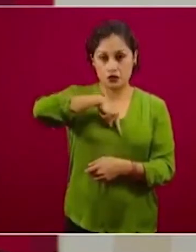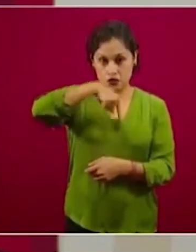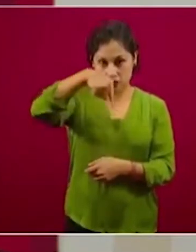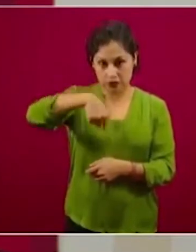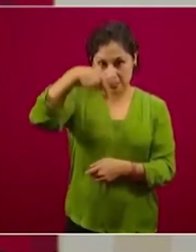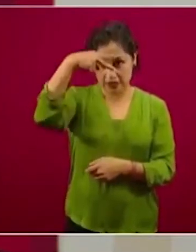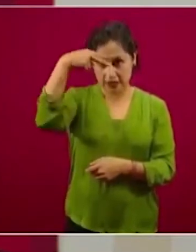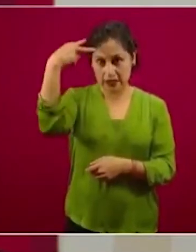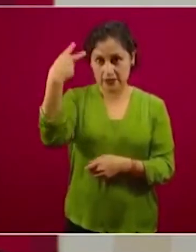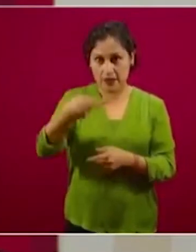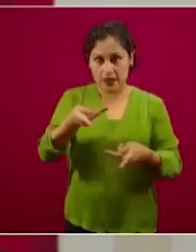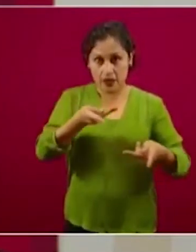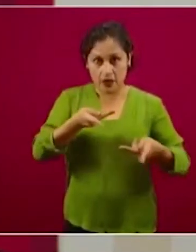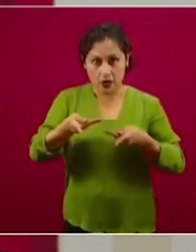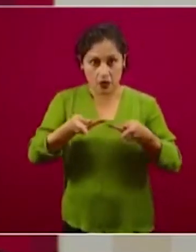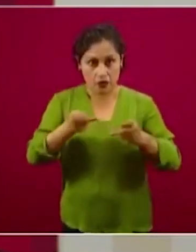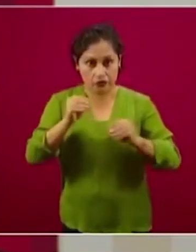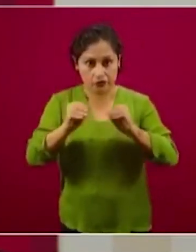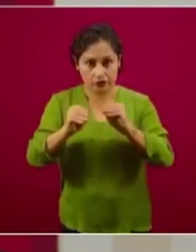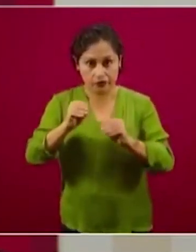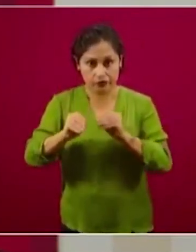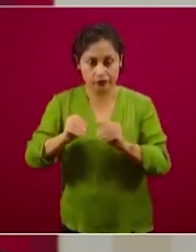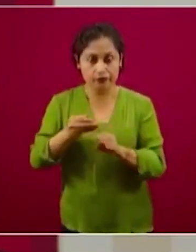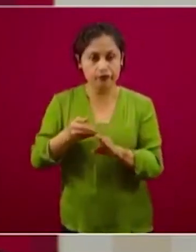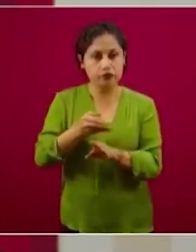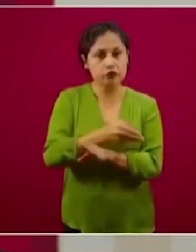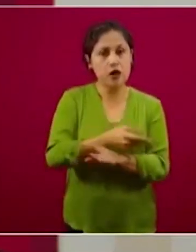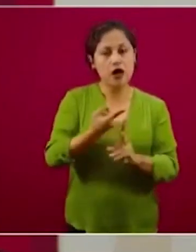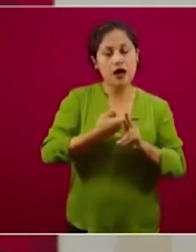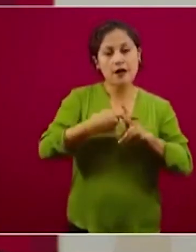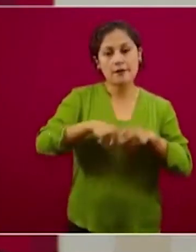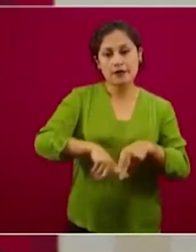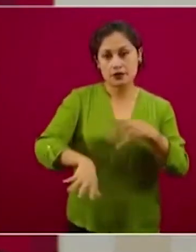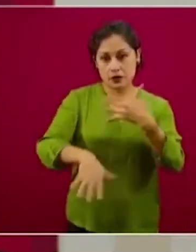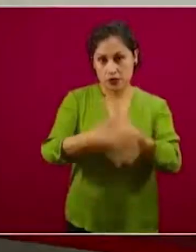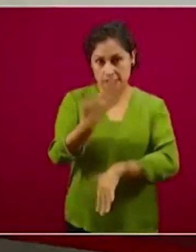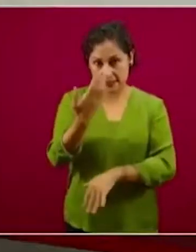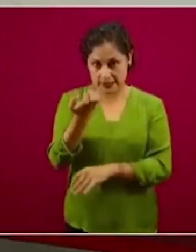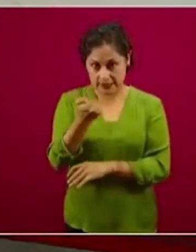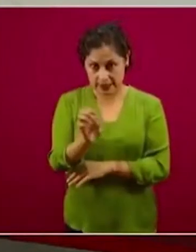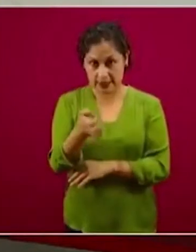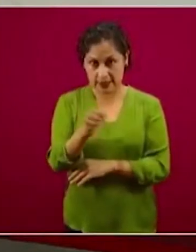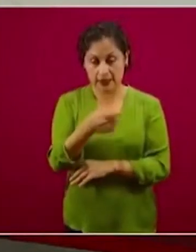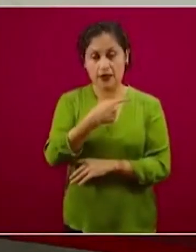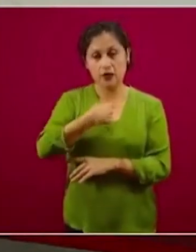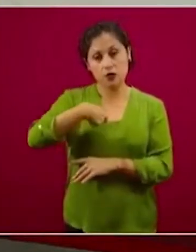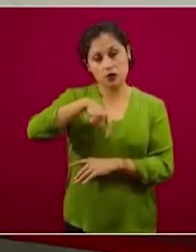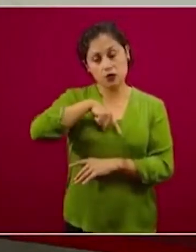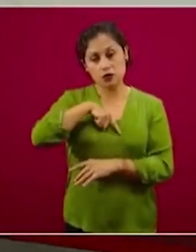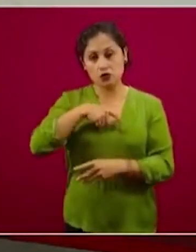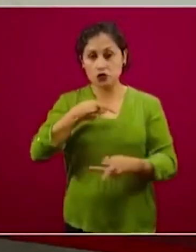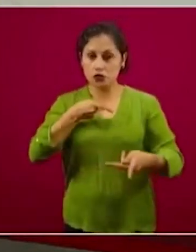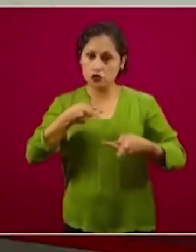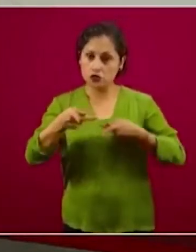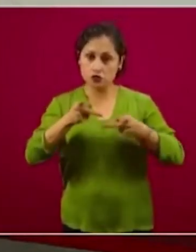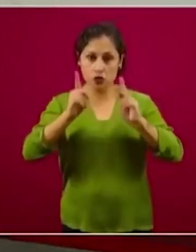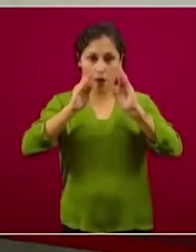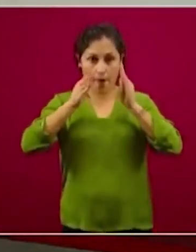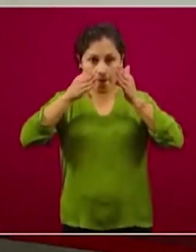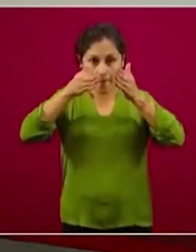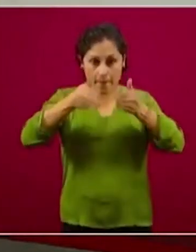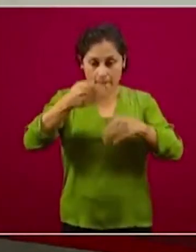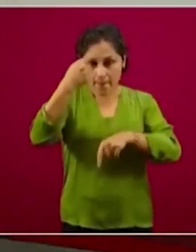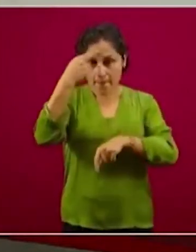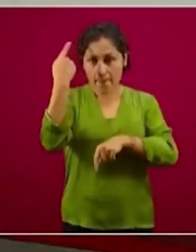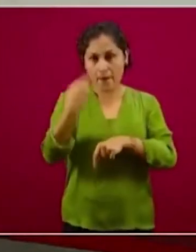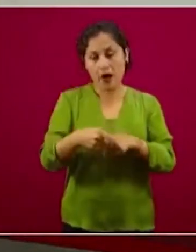desde el 15 de enero, tomamos una ruta, un plan de expansión